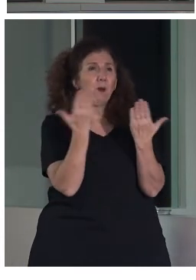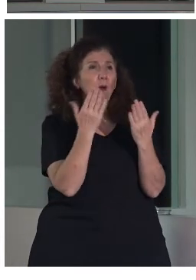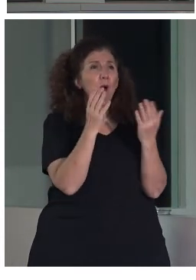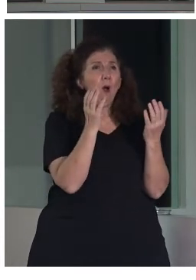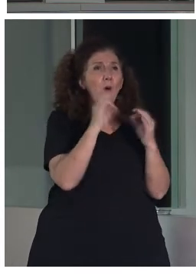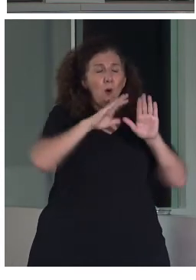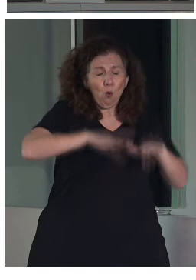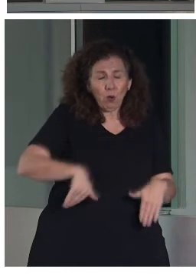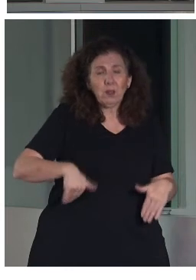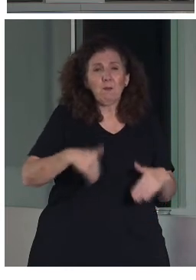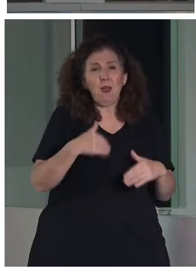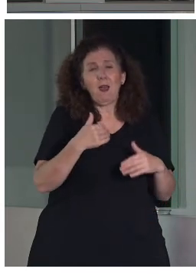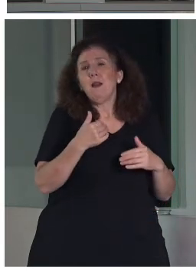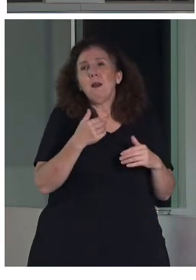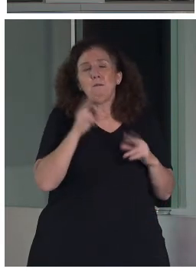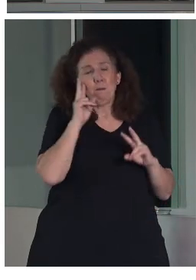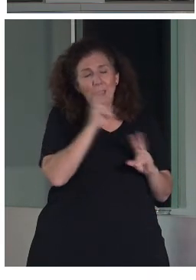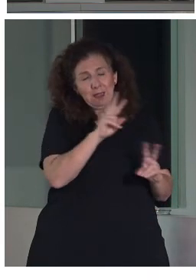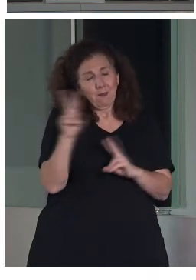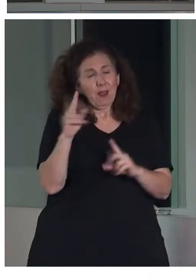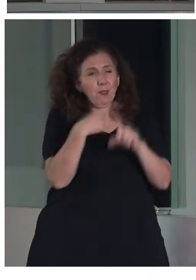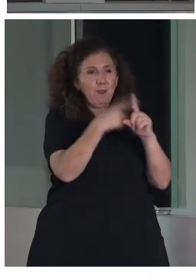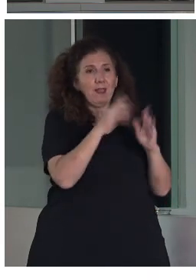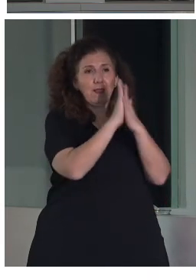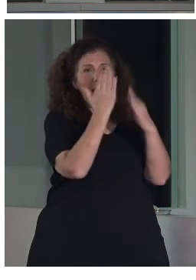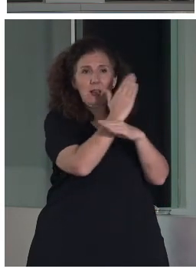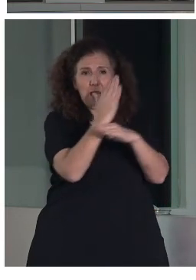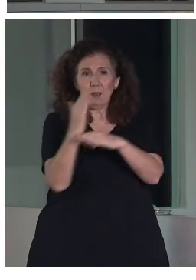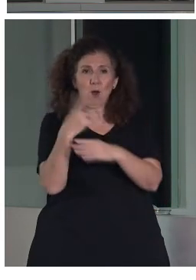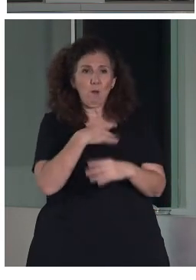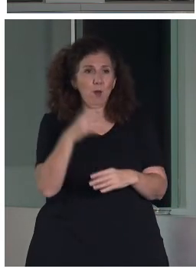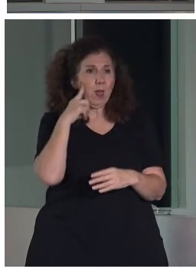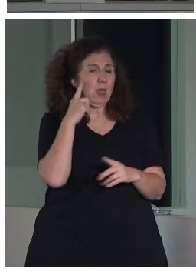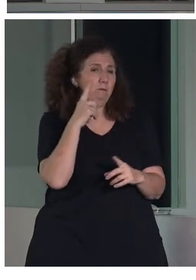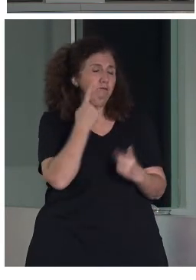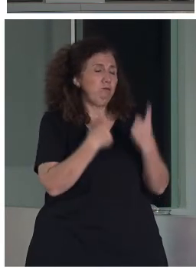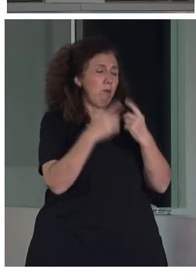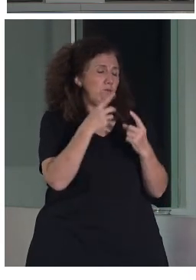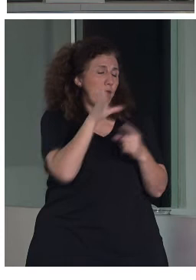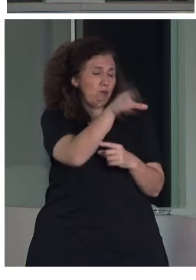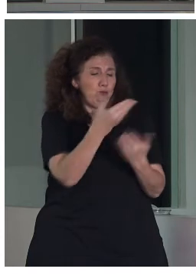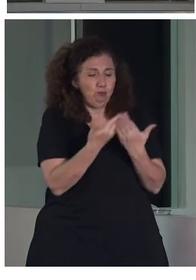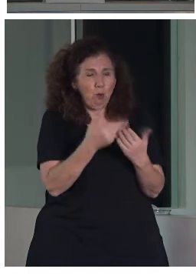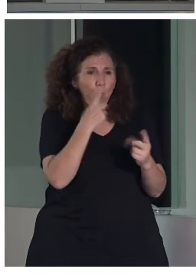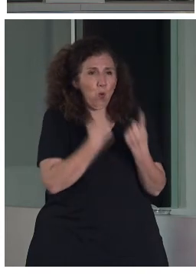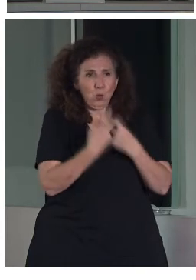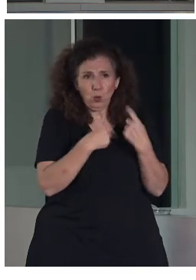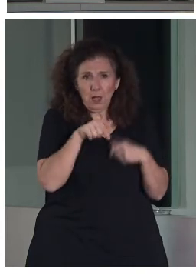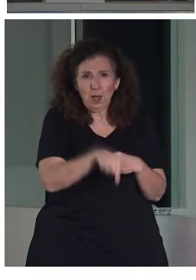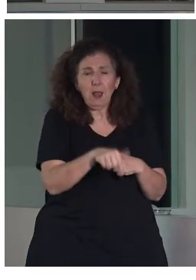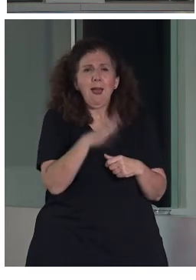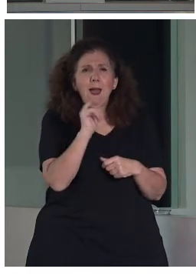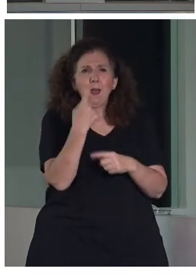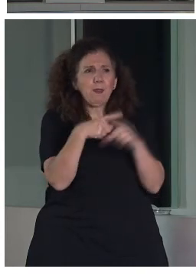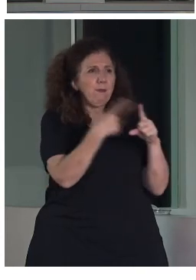la presentación os voy a poner varias referencias para que podáis consultarlas si tenéis más interés. Bueno, había diferentes de la